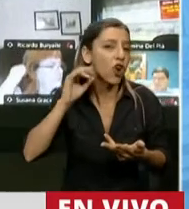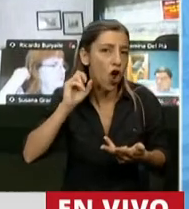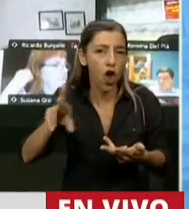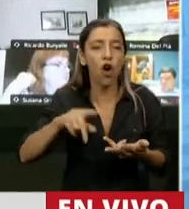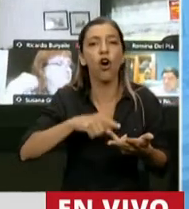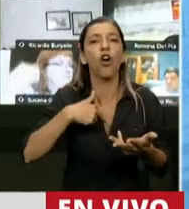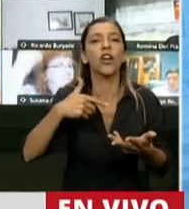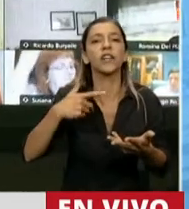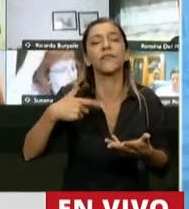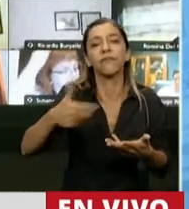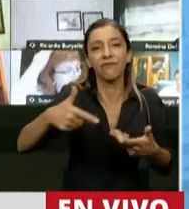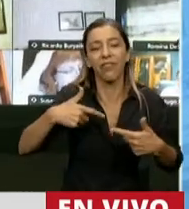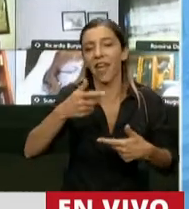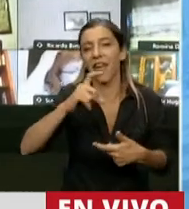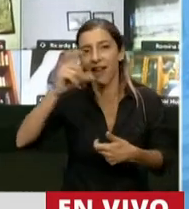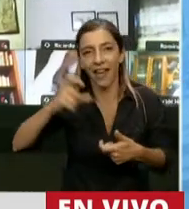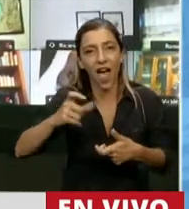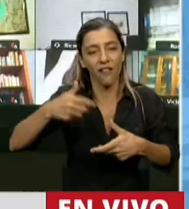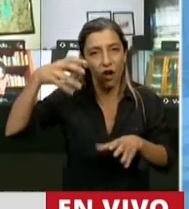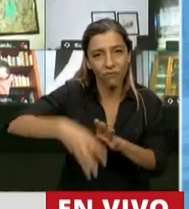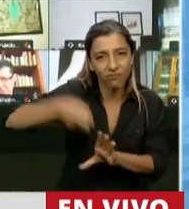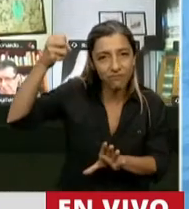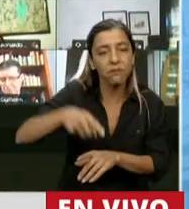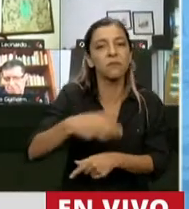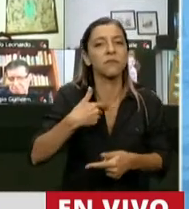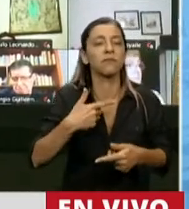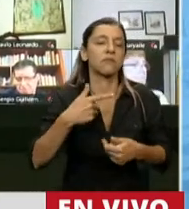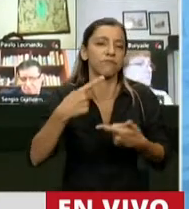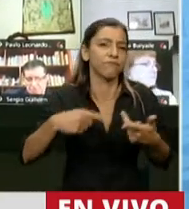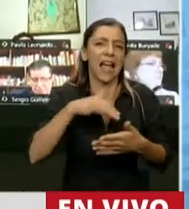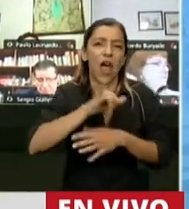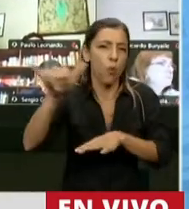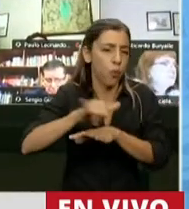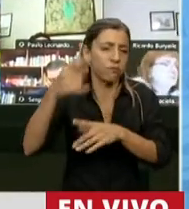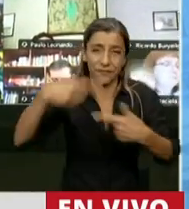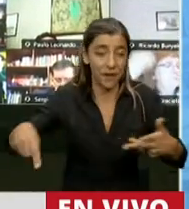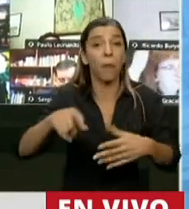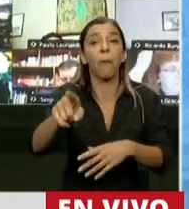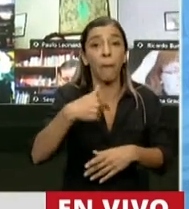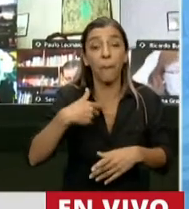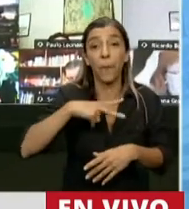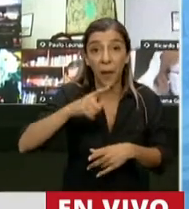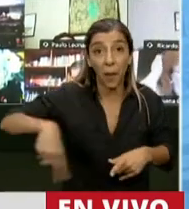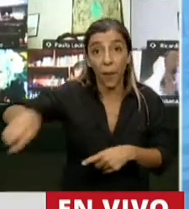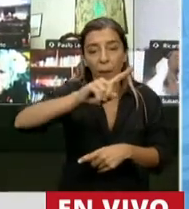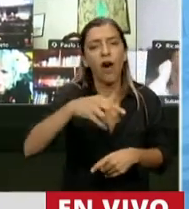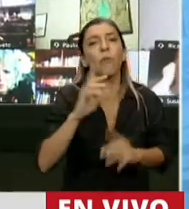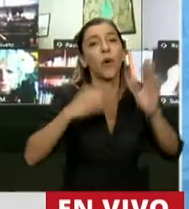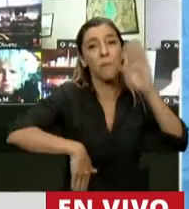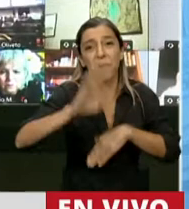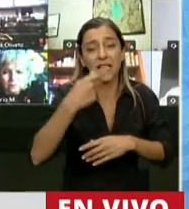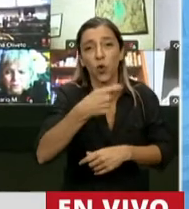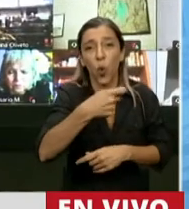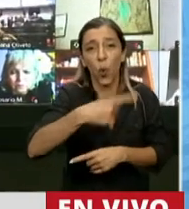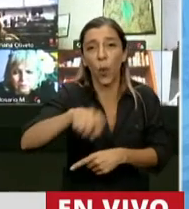yacimientos carboníferos, SEGVA, el sistema de aeropuertos. Pero en el caso de las jubilaciones pusieron a recaudar los